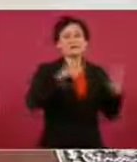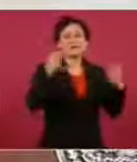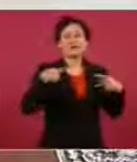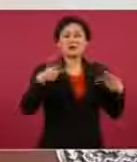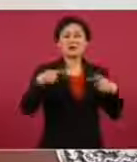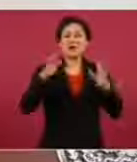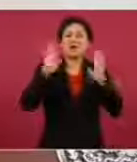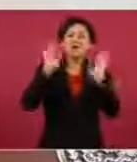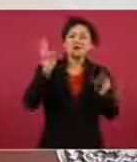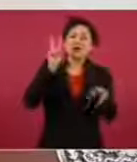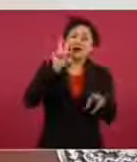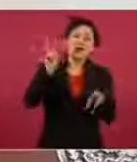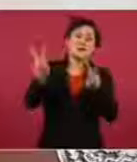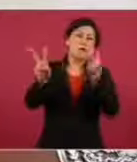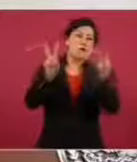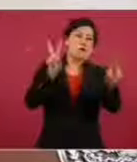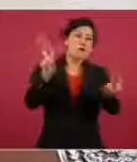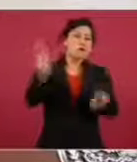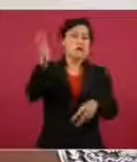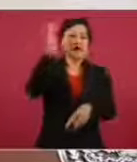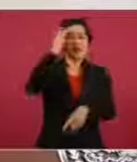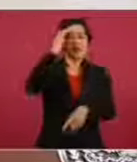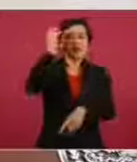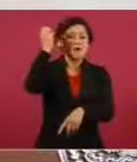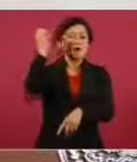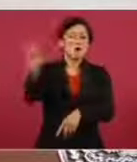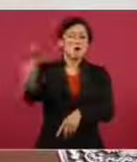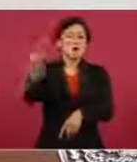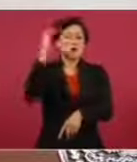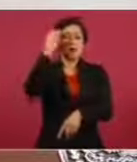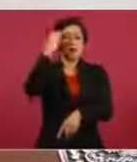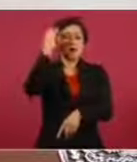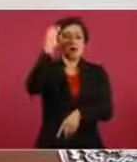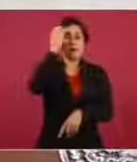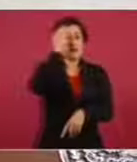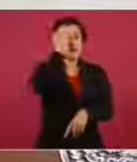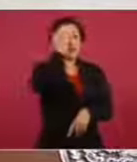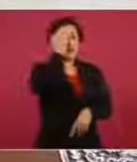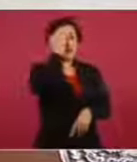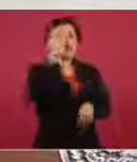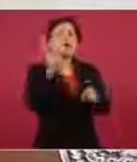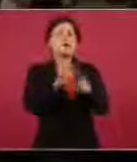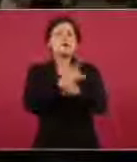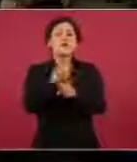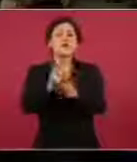por la revolución de las conciencias,